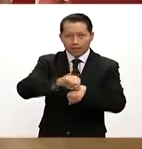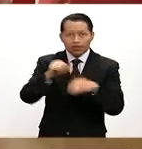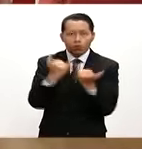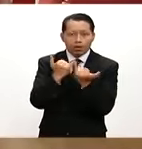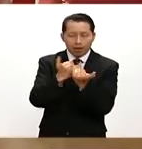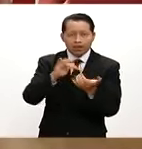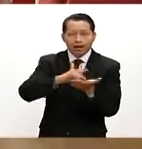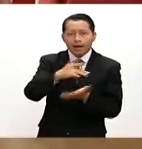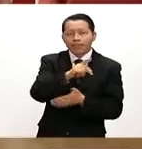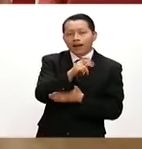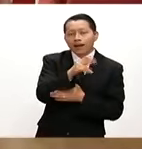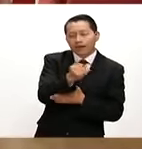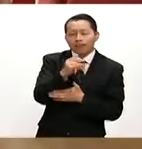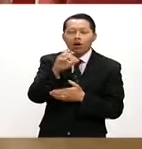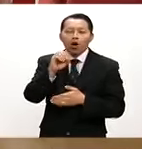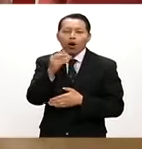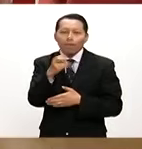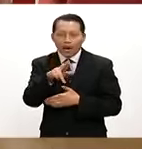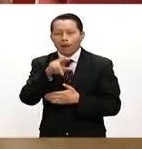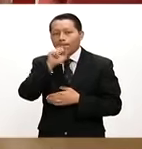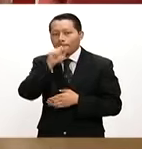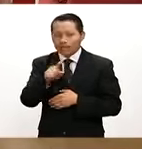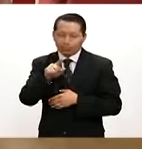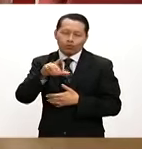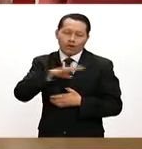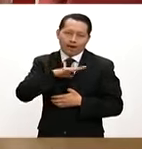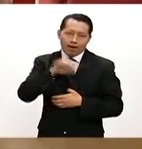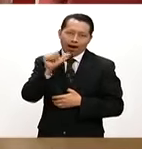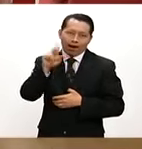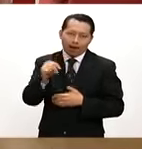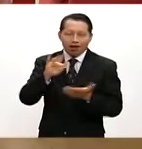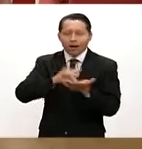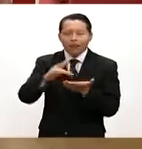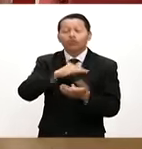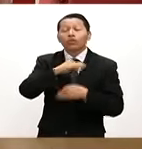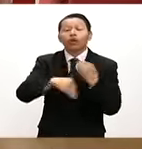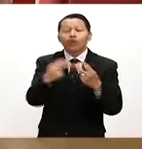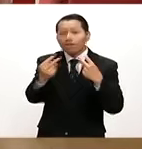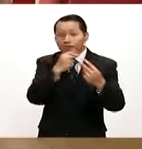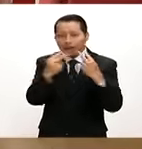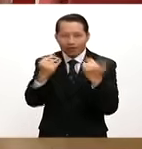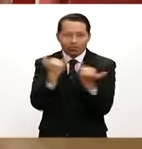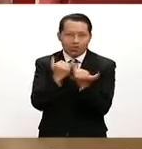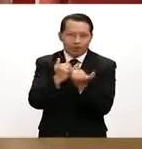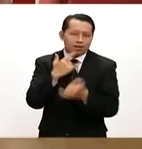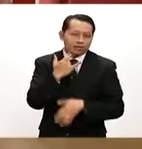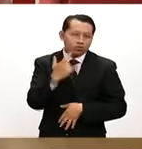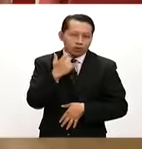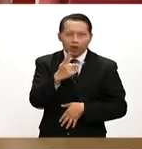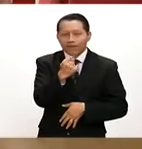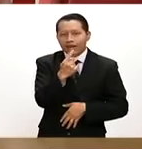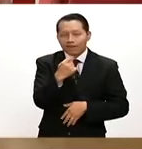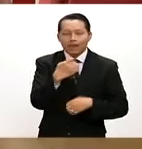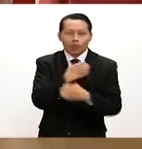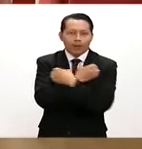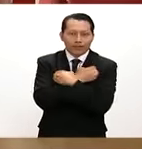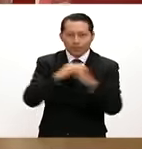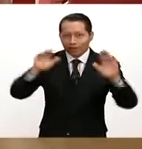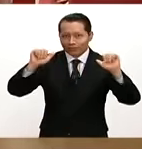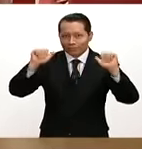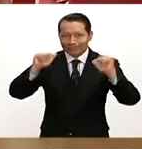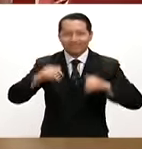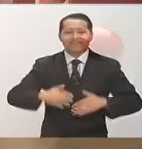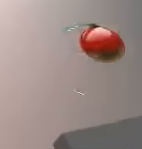Gracias Dani Ana Cris Omar Gracias por sobre todas Las cosas a usted Que nos acompañó Este es un esfuerzo Informativo de Televisión Educativa Hasta luego